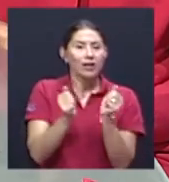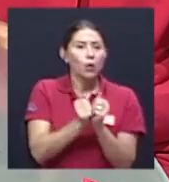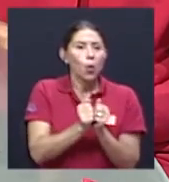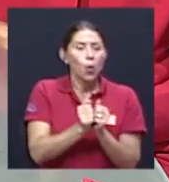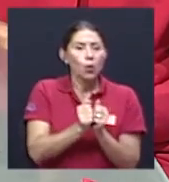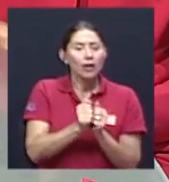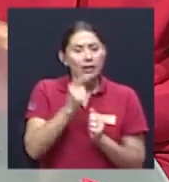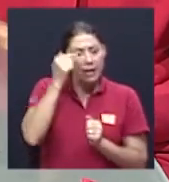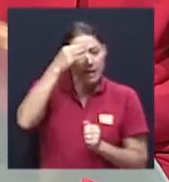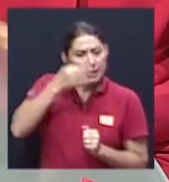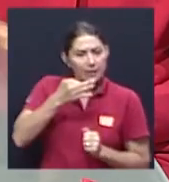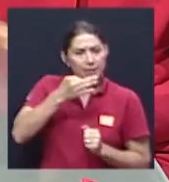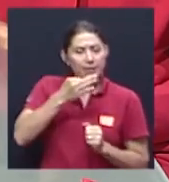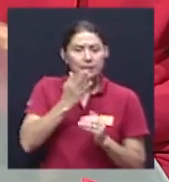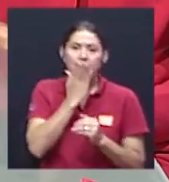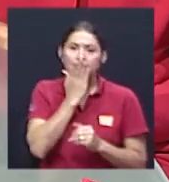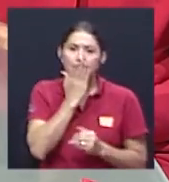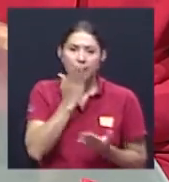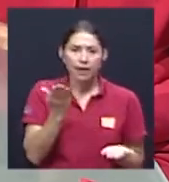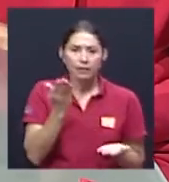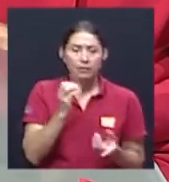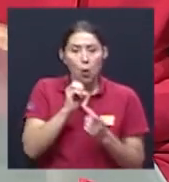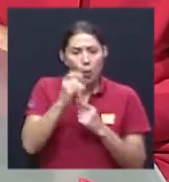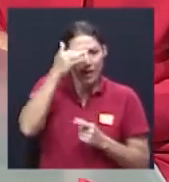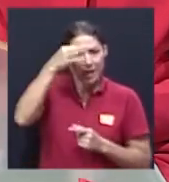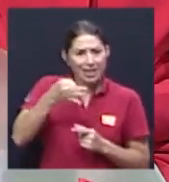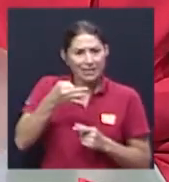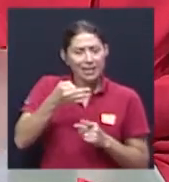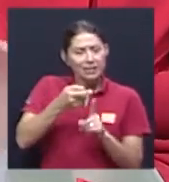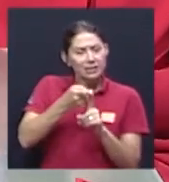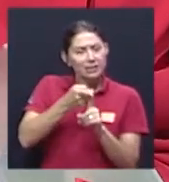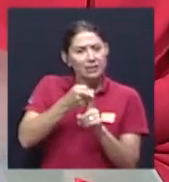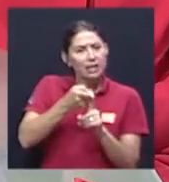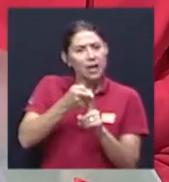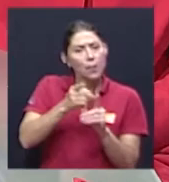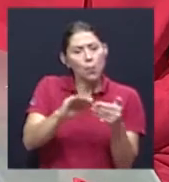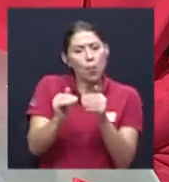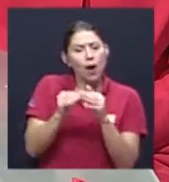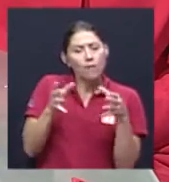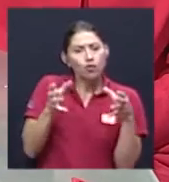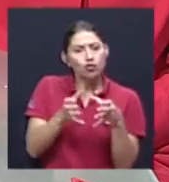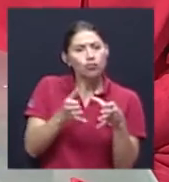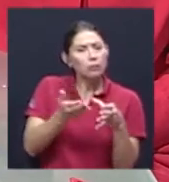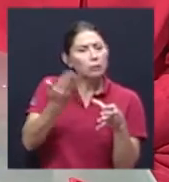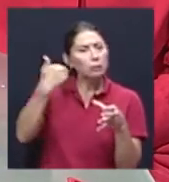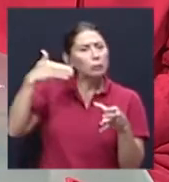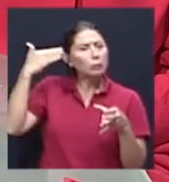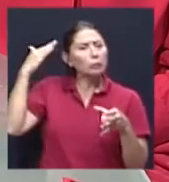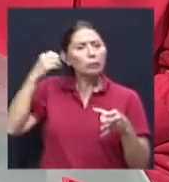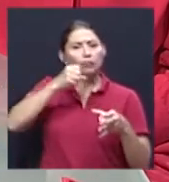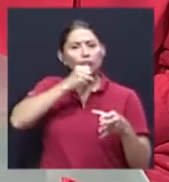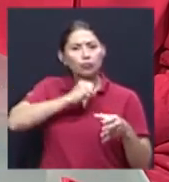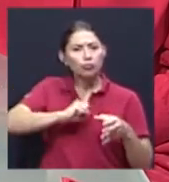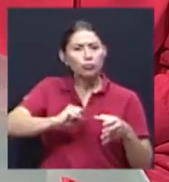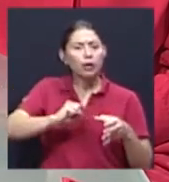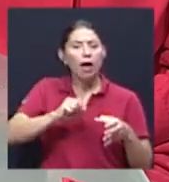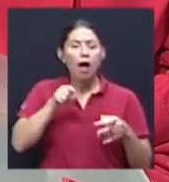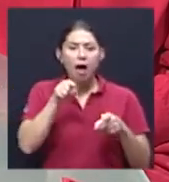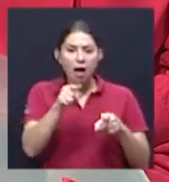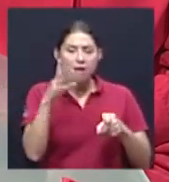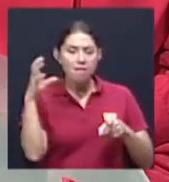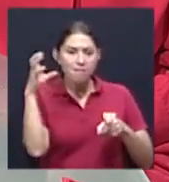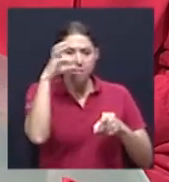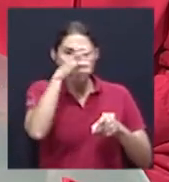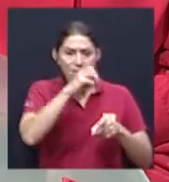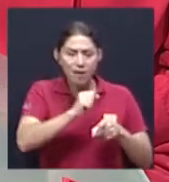indígenas o de pueblos originarios. Y en ese sentido, nos permite ver que la diversidad, la transformación y los